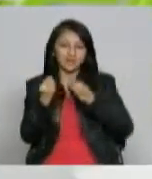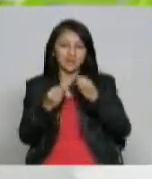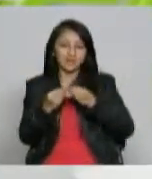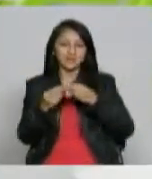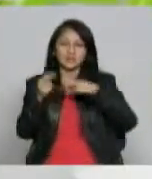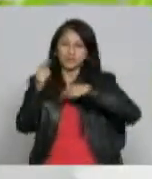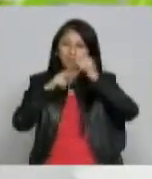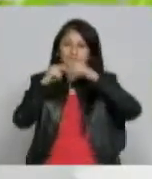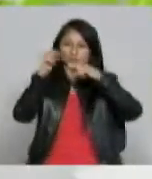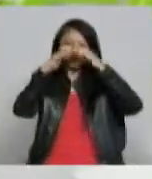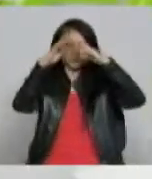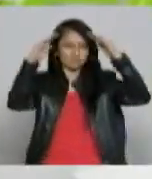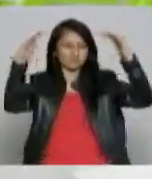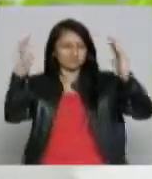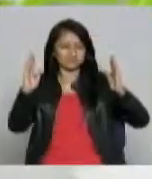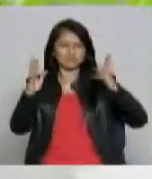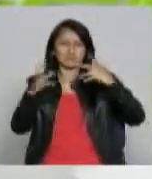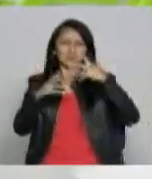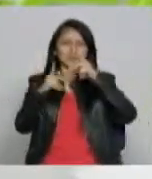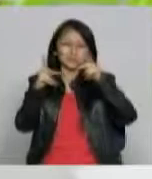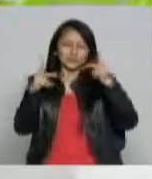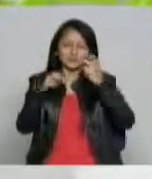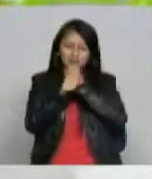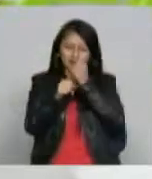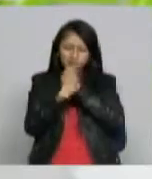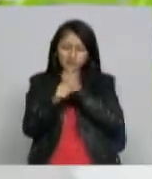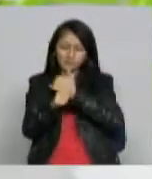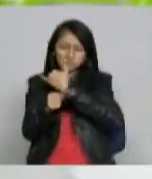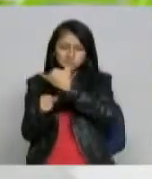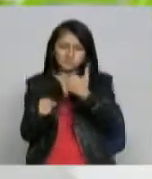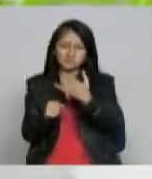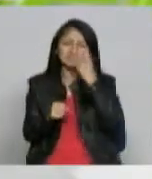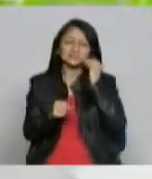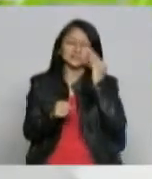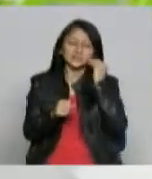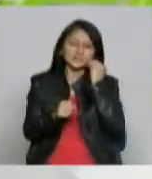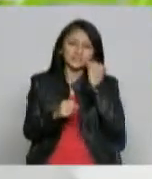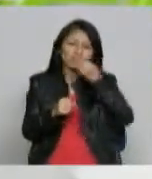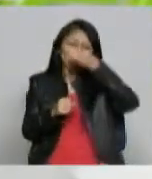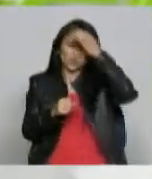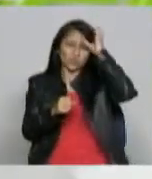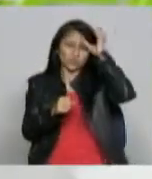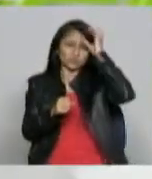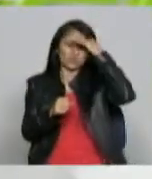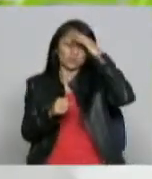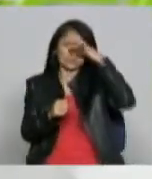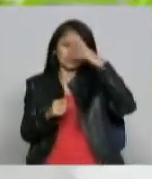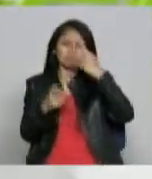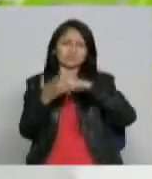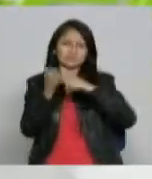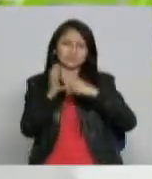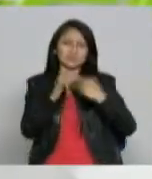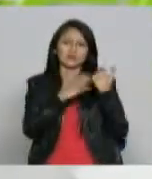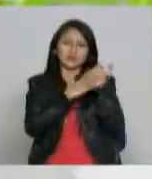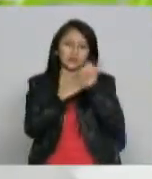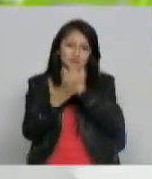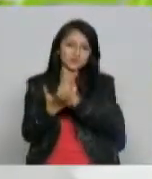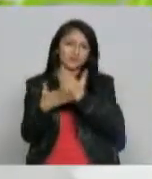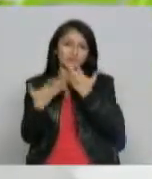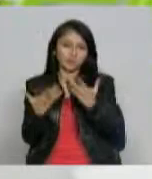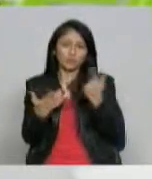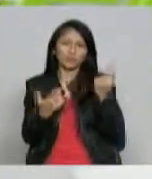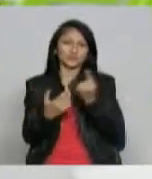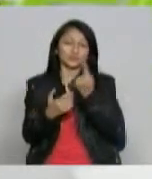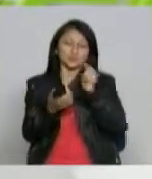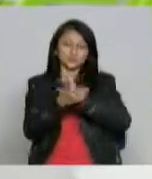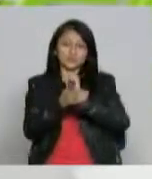infraestructura tecnológica y el talento humano tan especial que tiene el regional telecafe eso nos hace únicos realmente en el medio colombiano